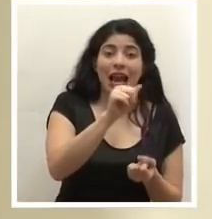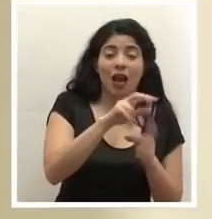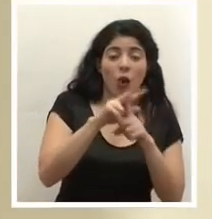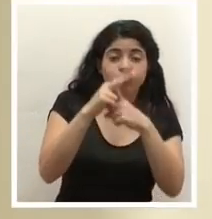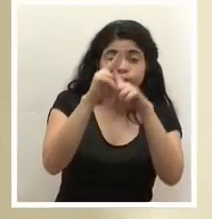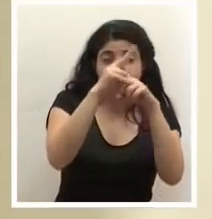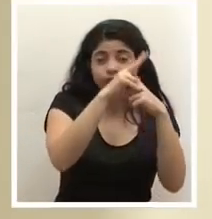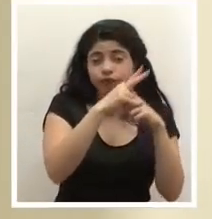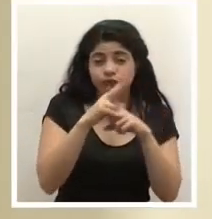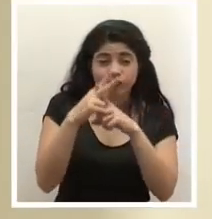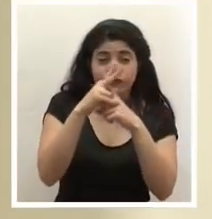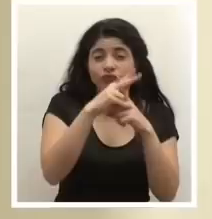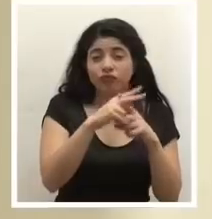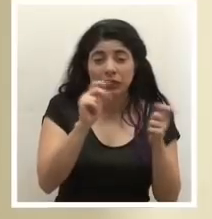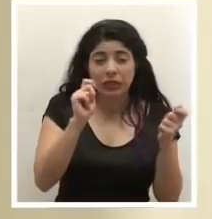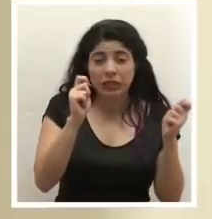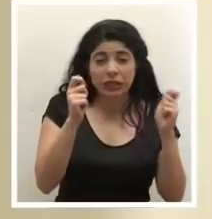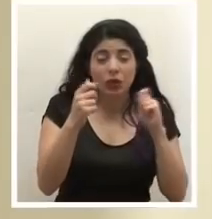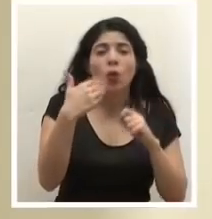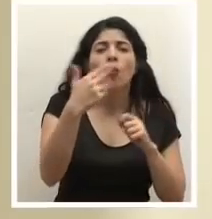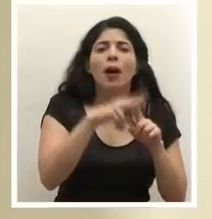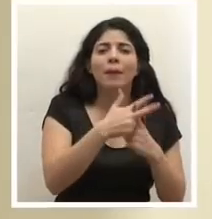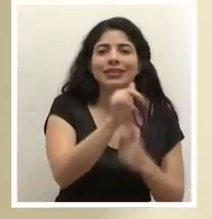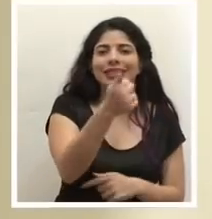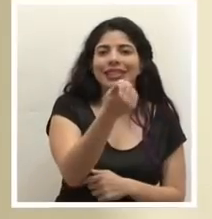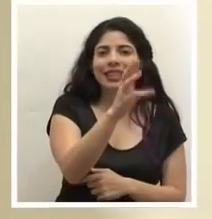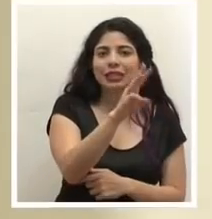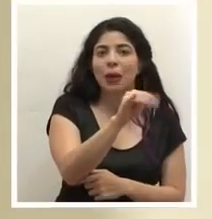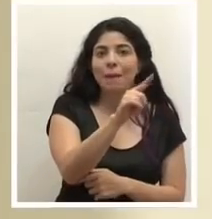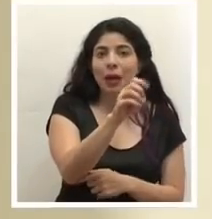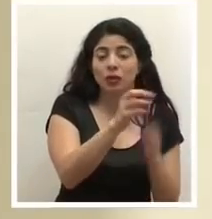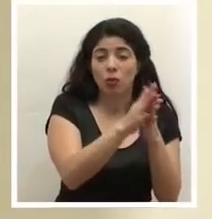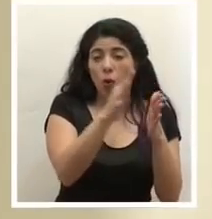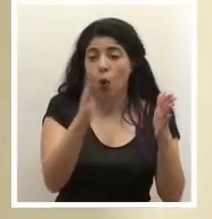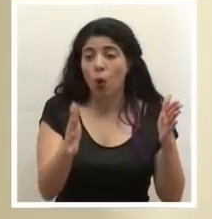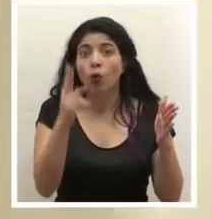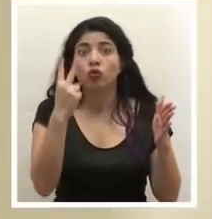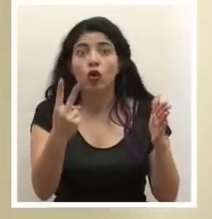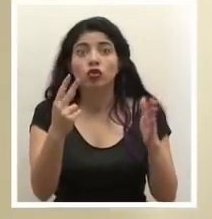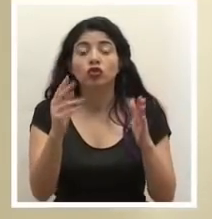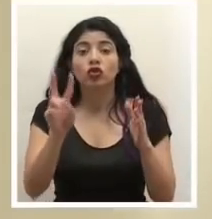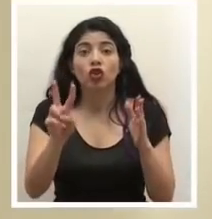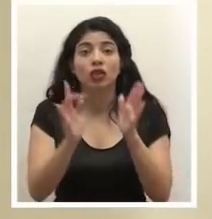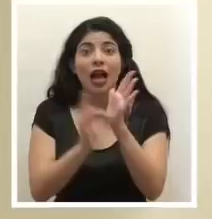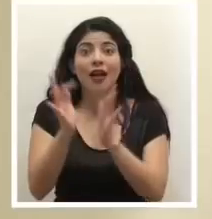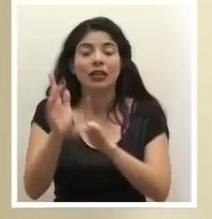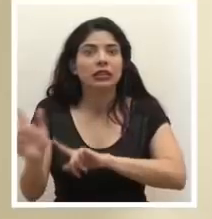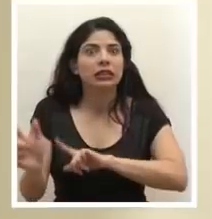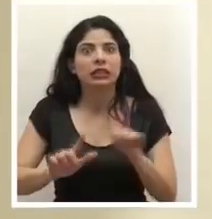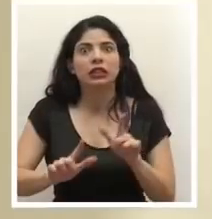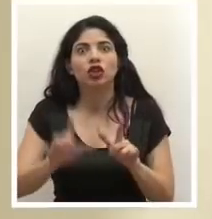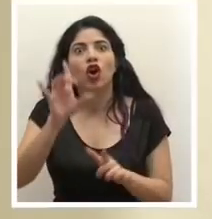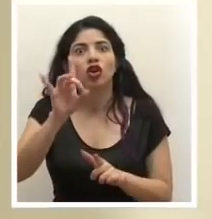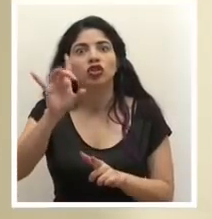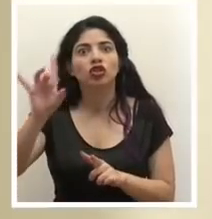comenzó esa reconversión con el 16 de marzo y el 2 de abril ya estaba listo con 88